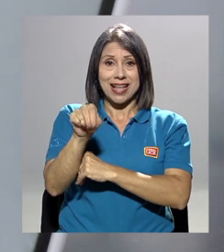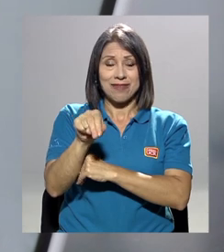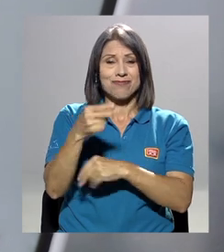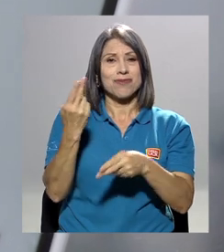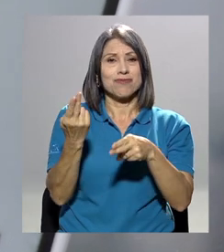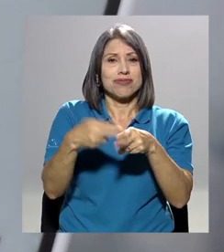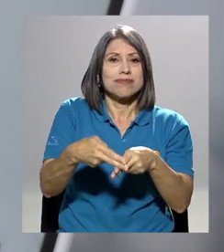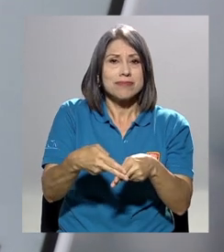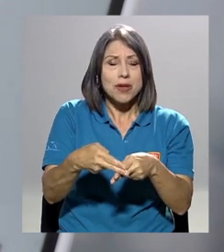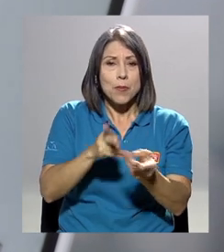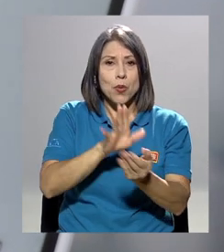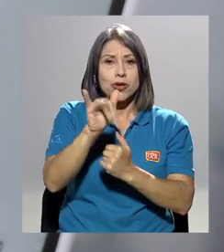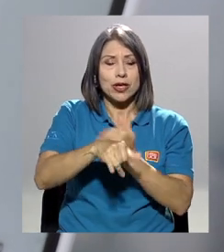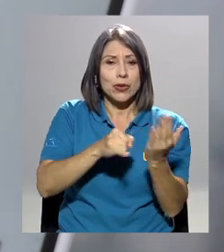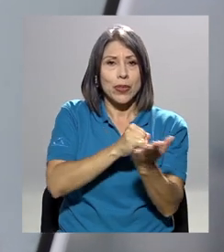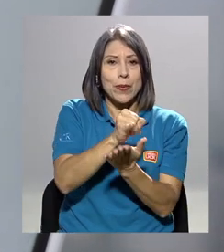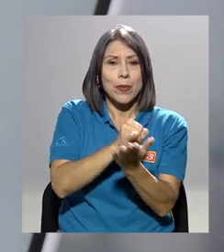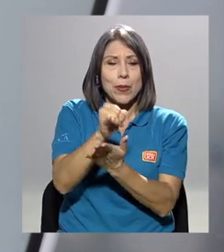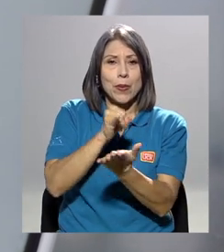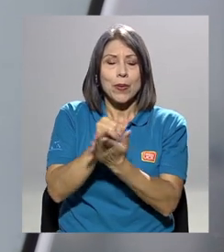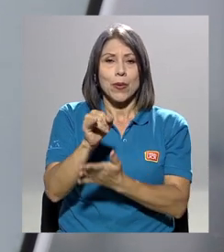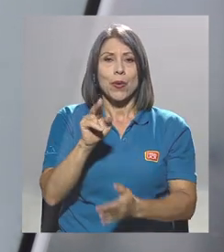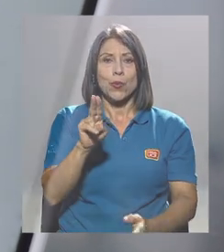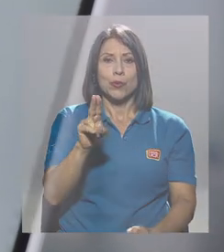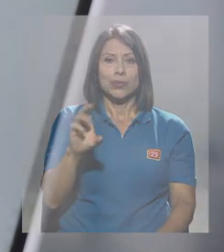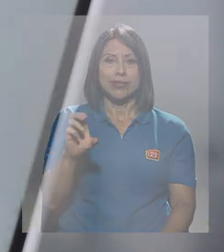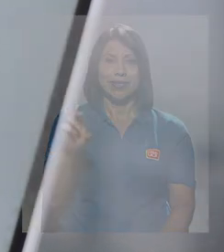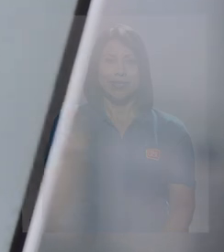investigación de la Universidad de Costa Rica. Morazán Morazán Morazán